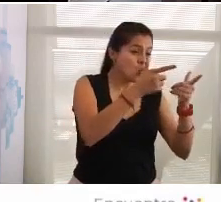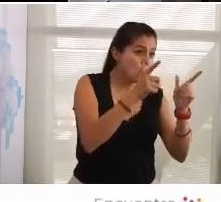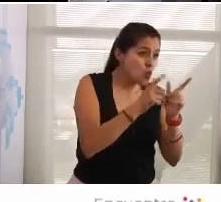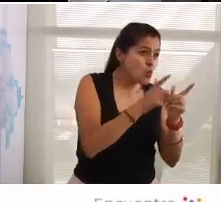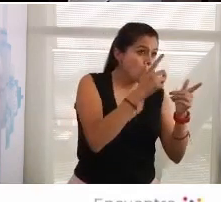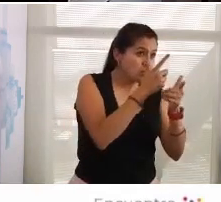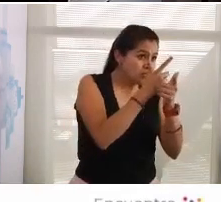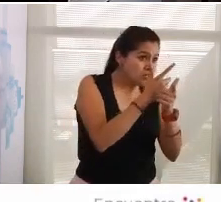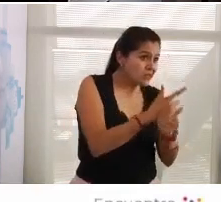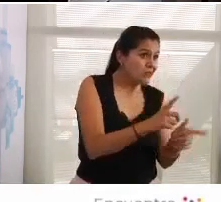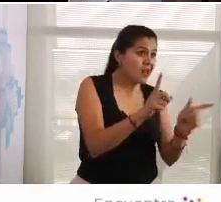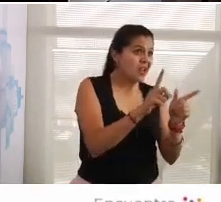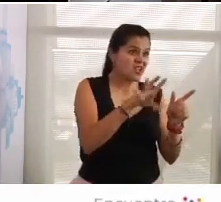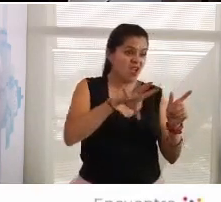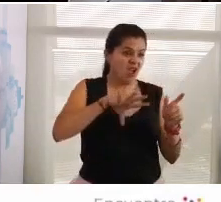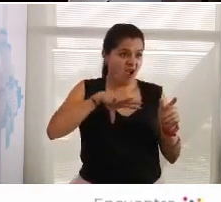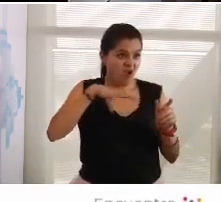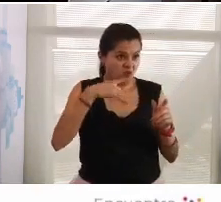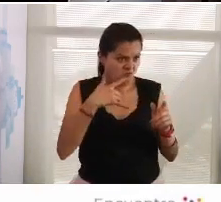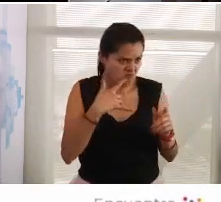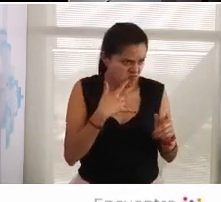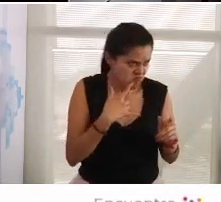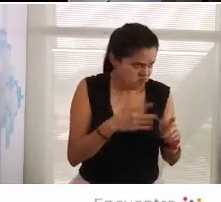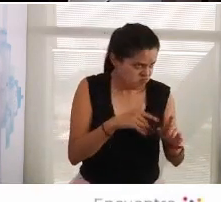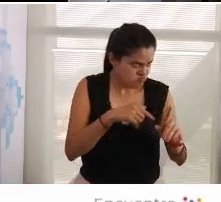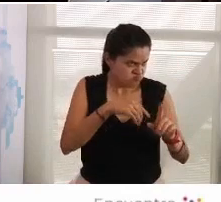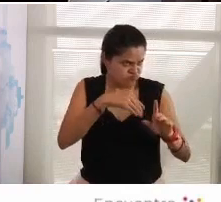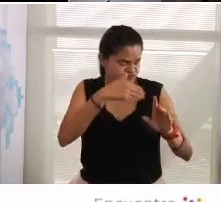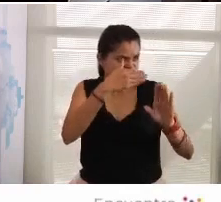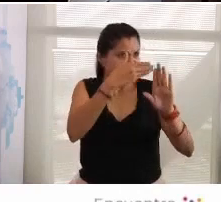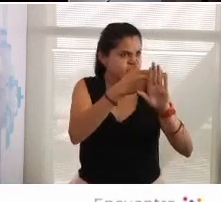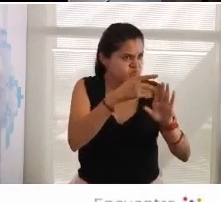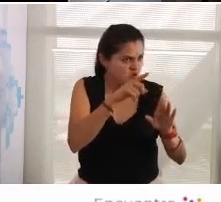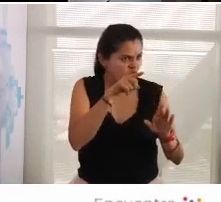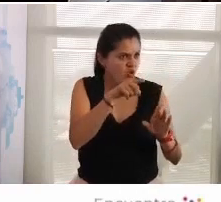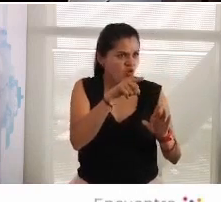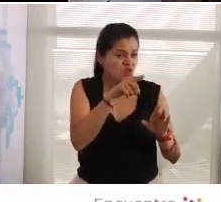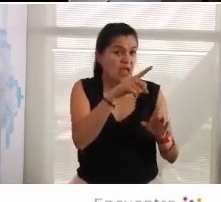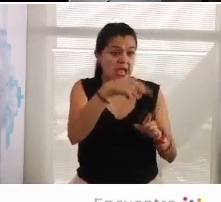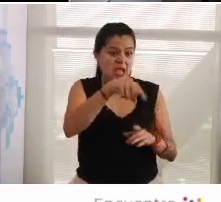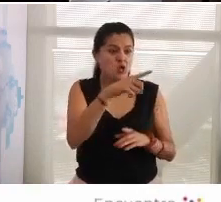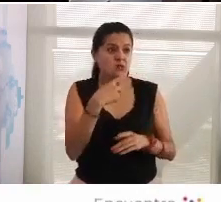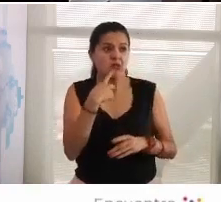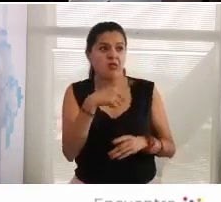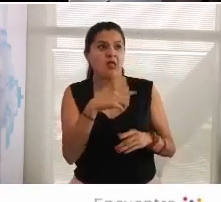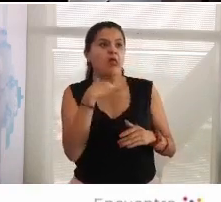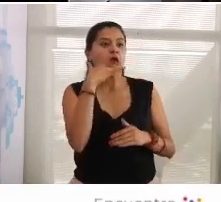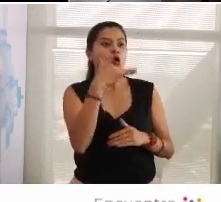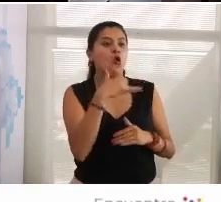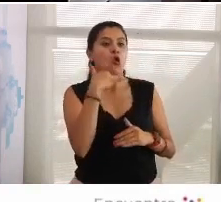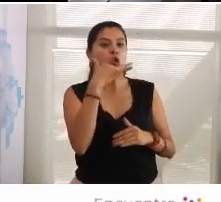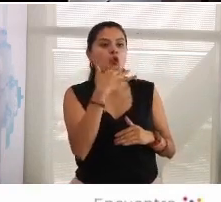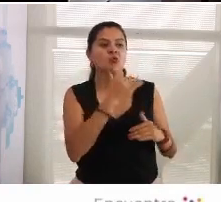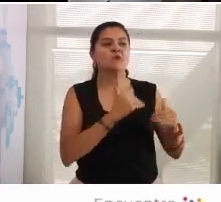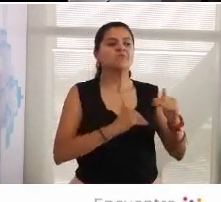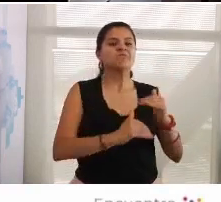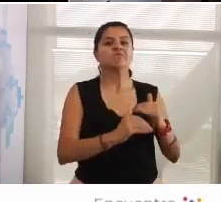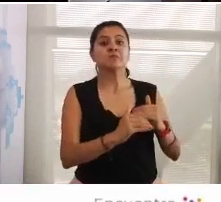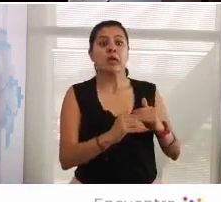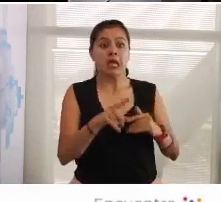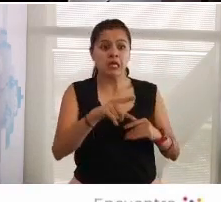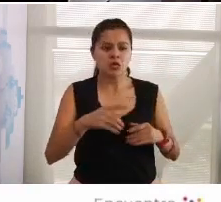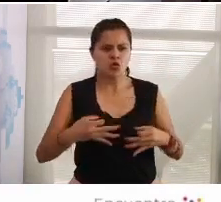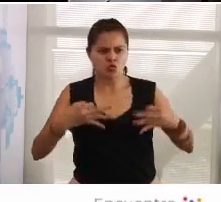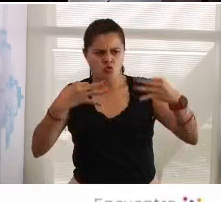científicos que abusivamente estaban acusados de colusión criminal y el juez